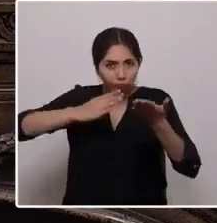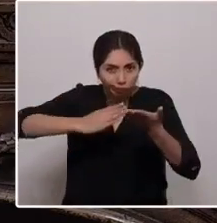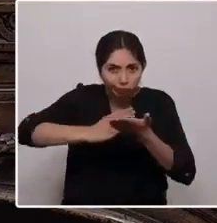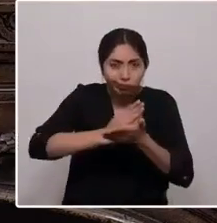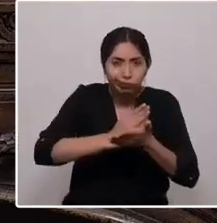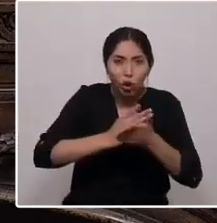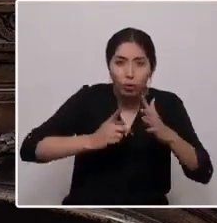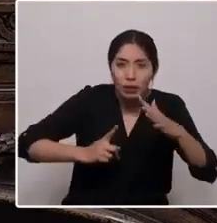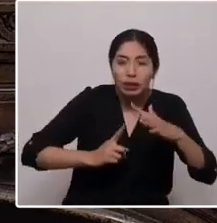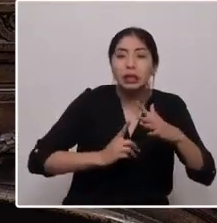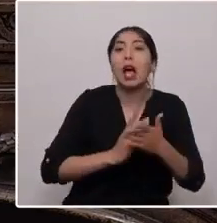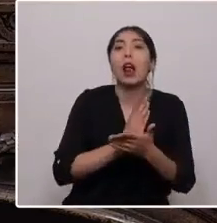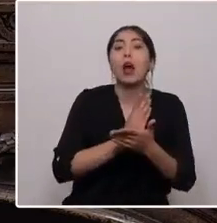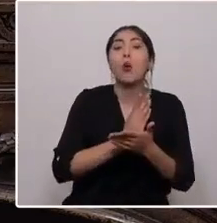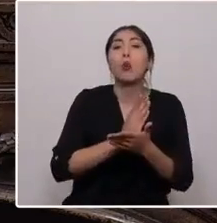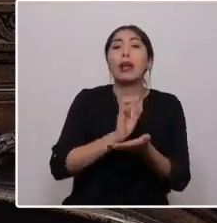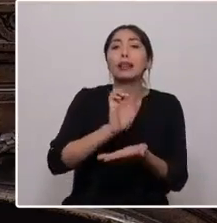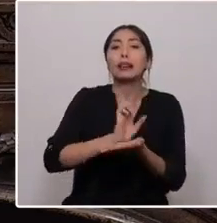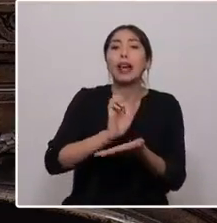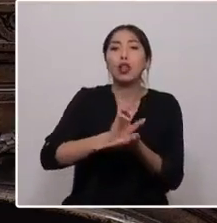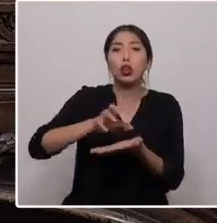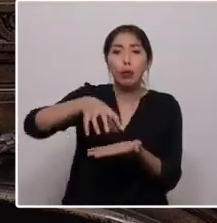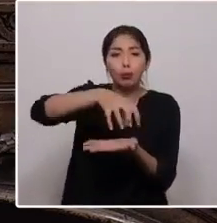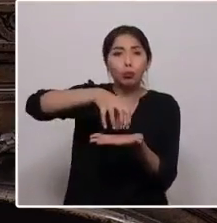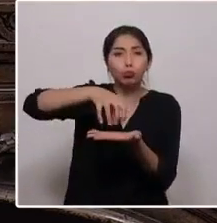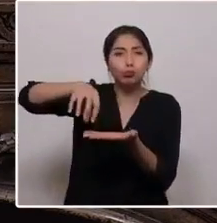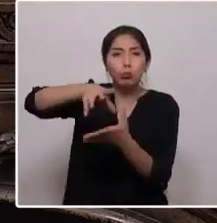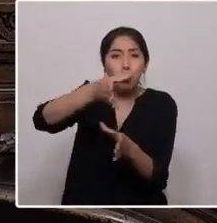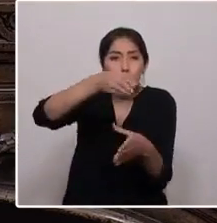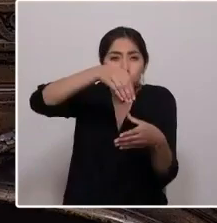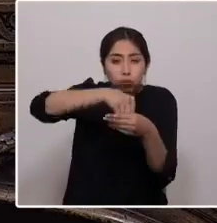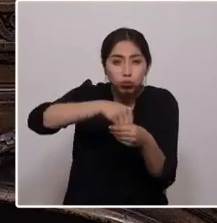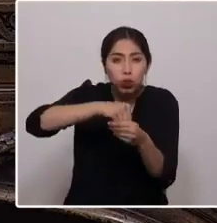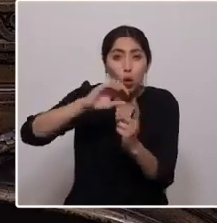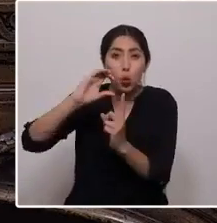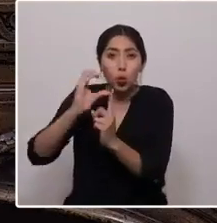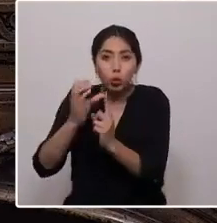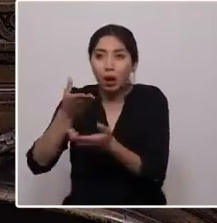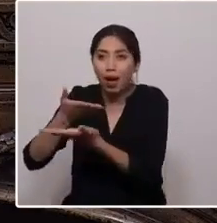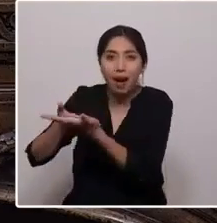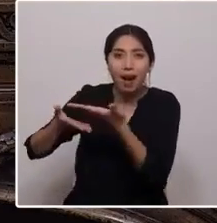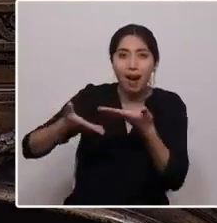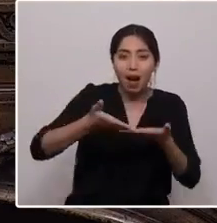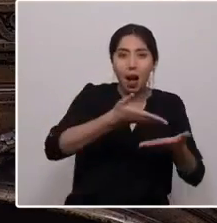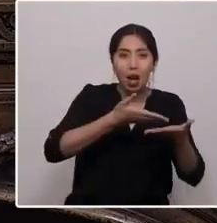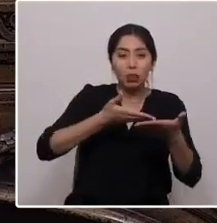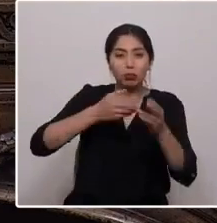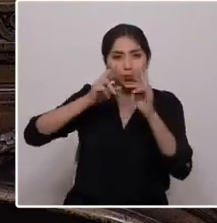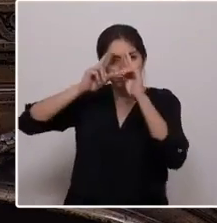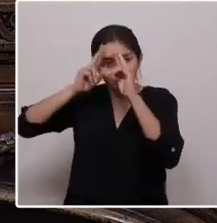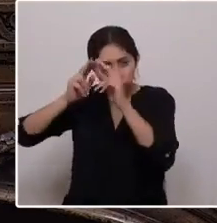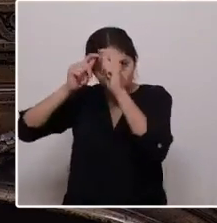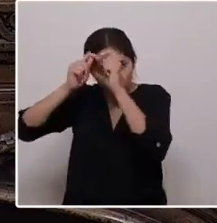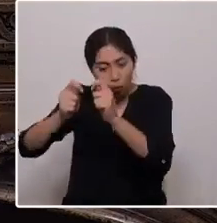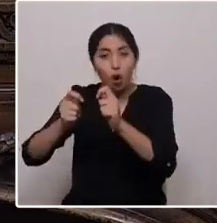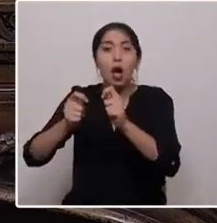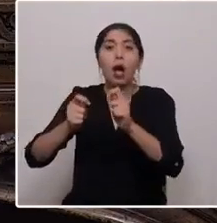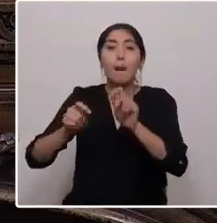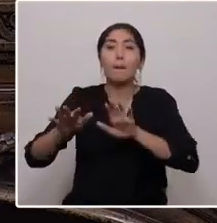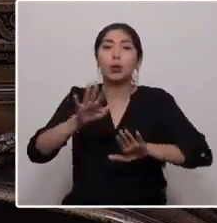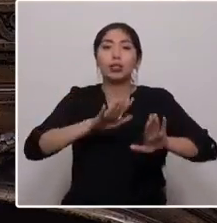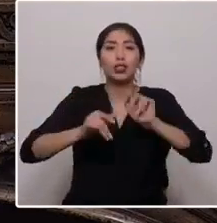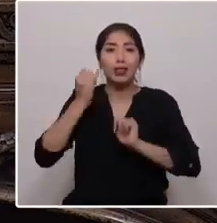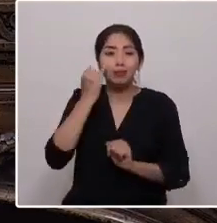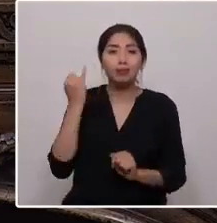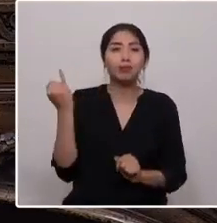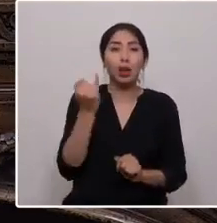plurinacional e intercultural con reconocimiento y protección de la autonomía y libre determinación